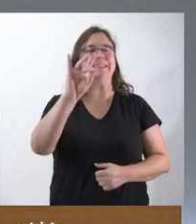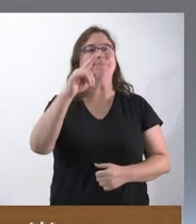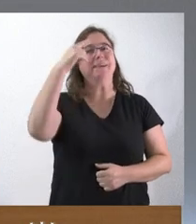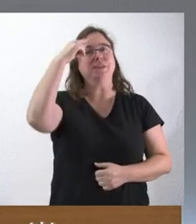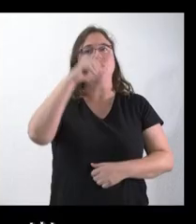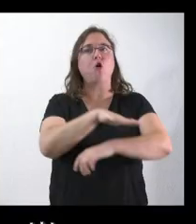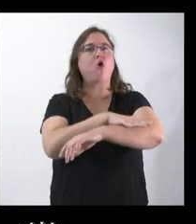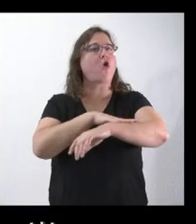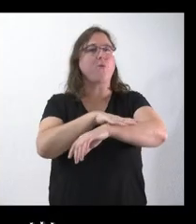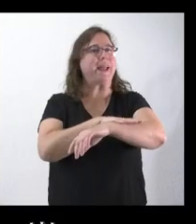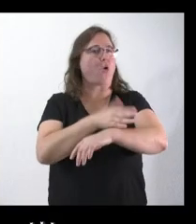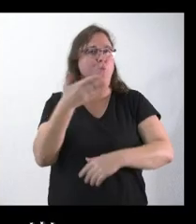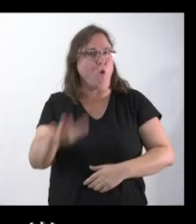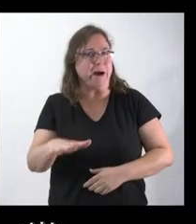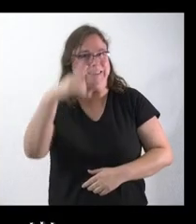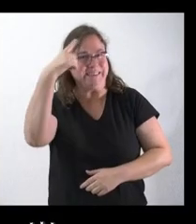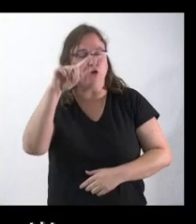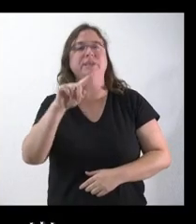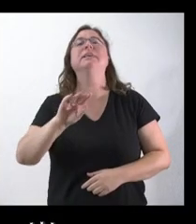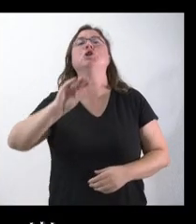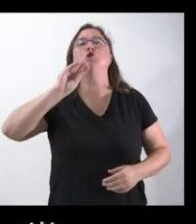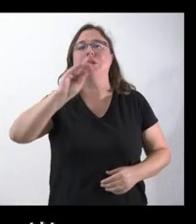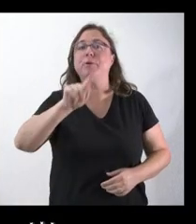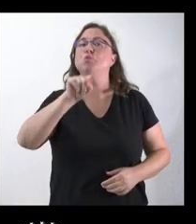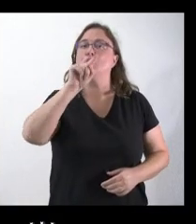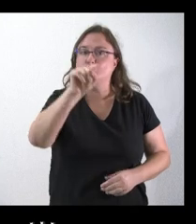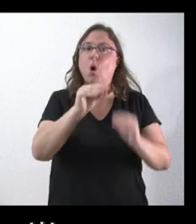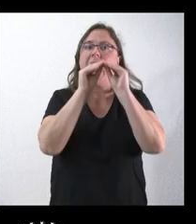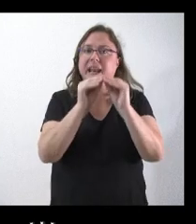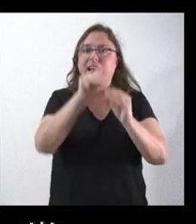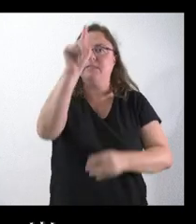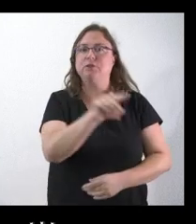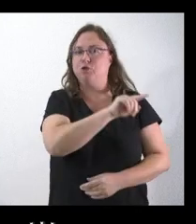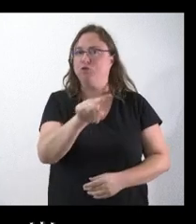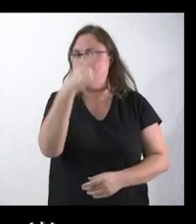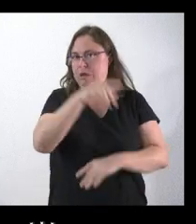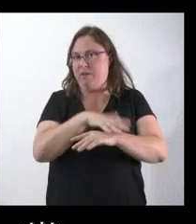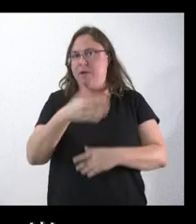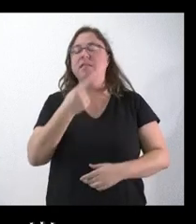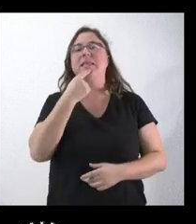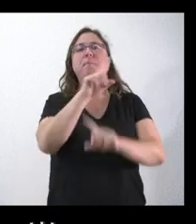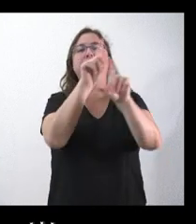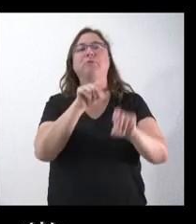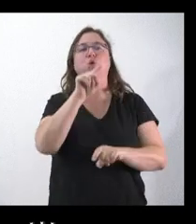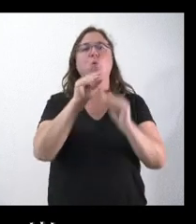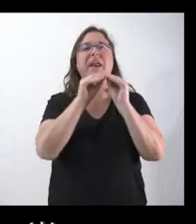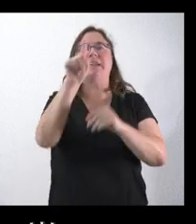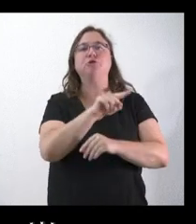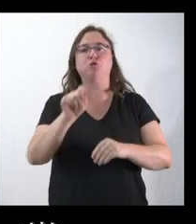es muy malo. Lo que le preguntaba yo era si ustedes van a arreglar la carretera o no, simplemente. Es decir, la pregunta le he hecho.